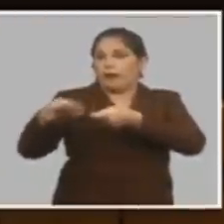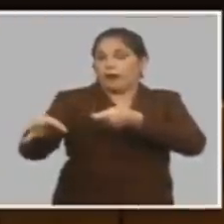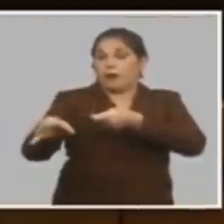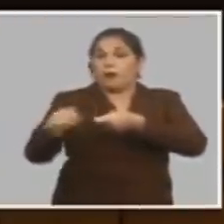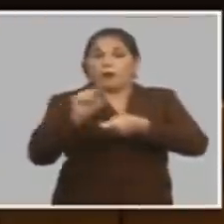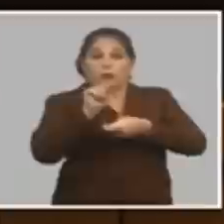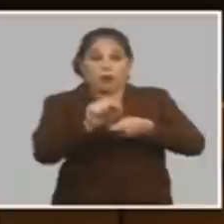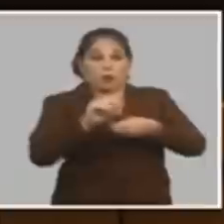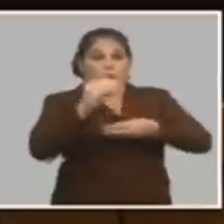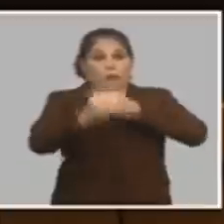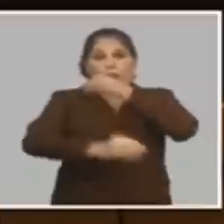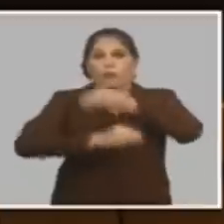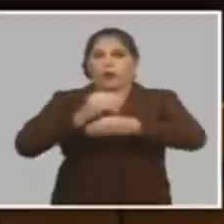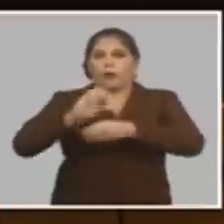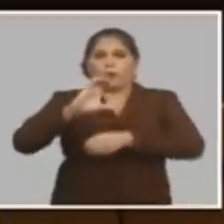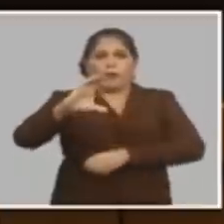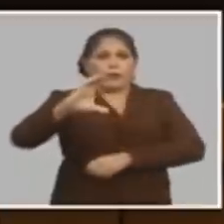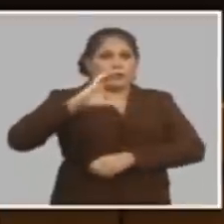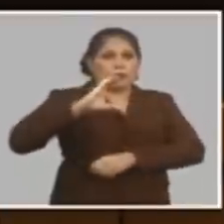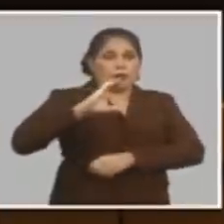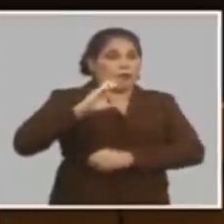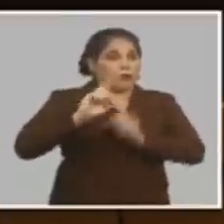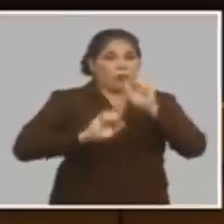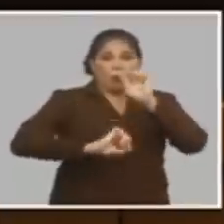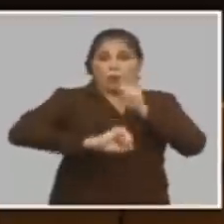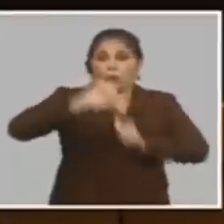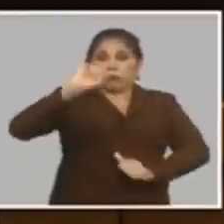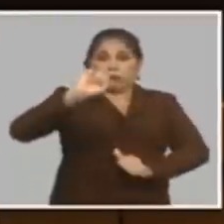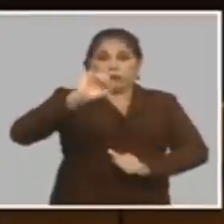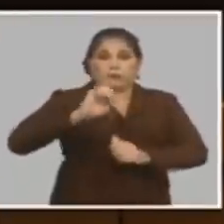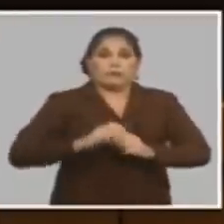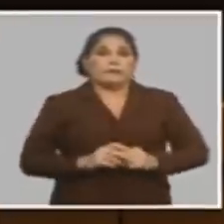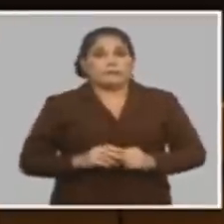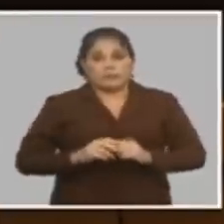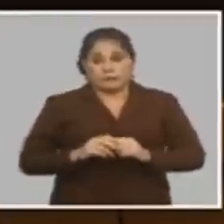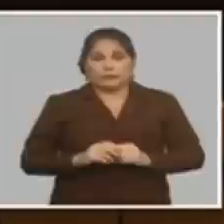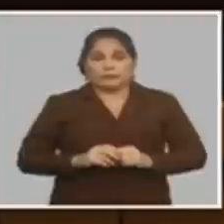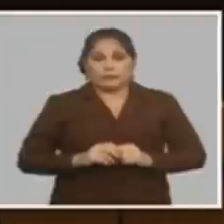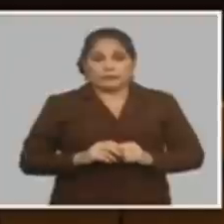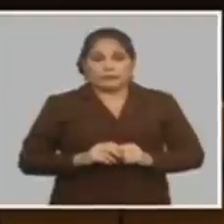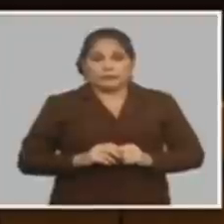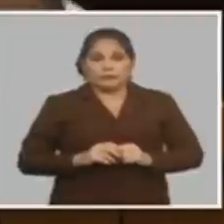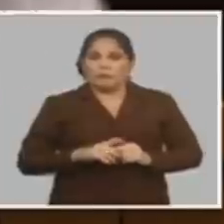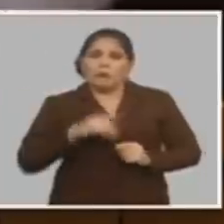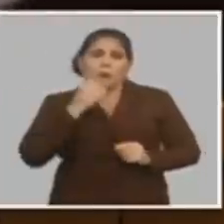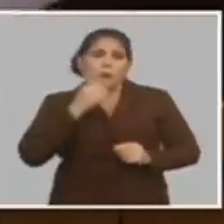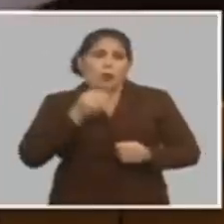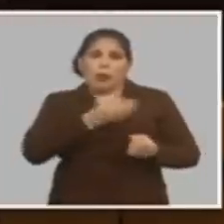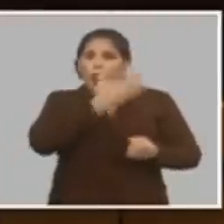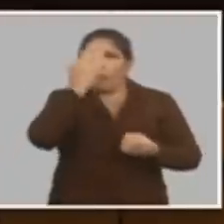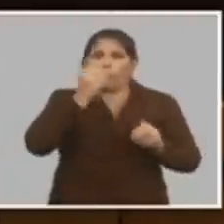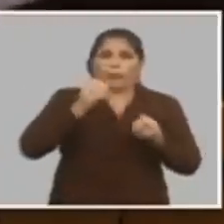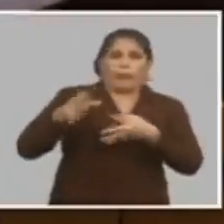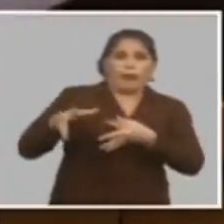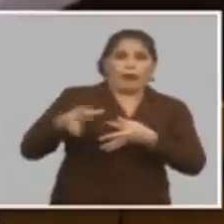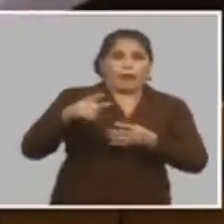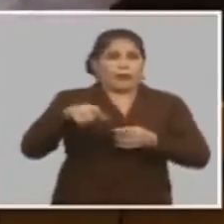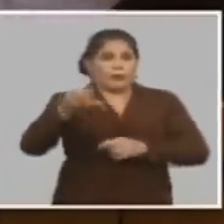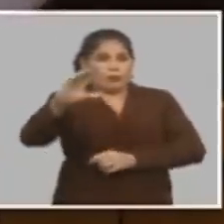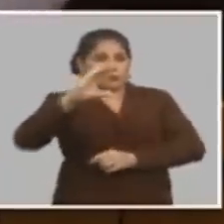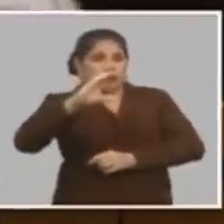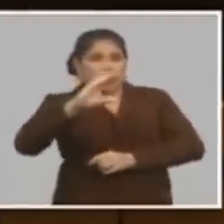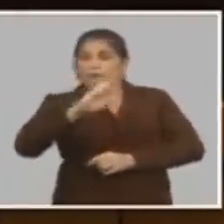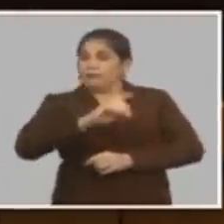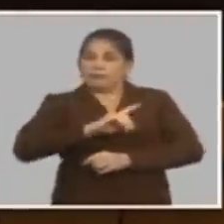aplica una reforma salarial esos costos se disparan y no podemos dejar que todo eso forme precio